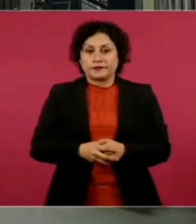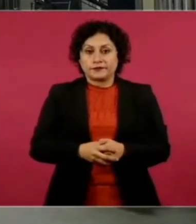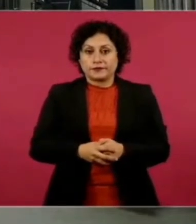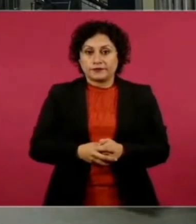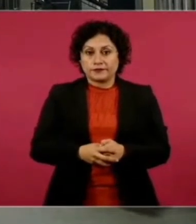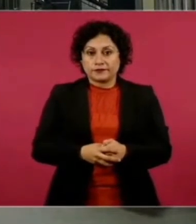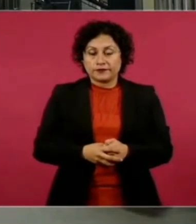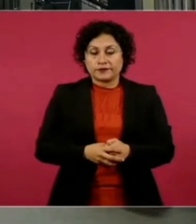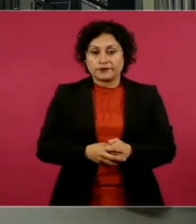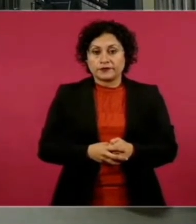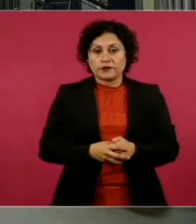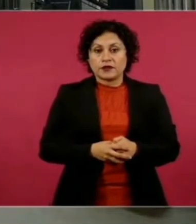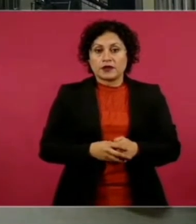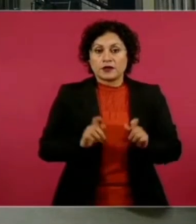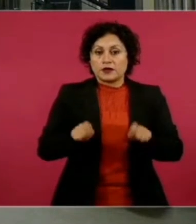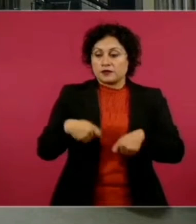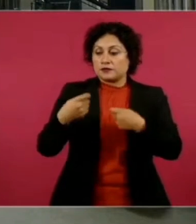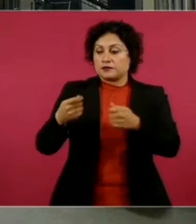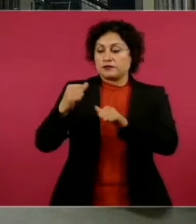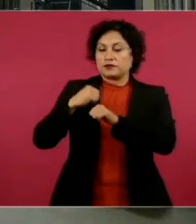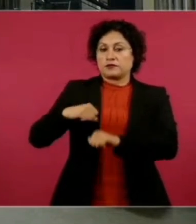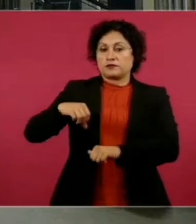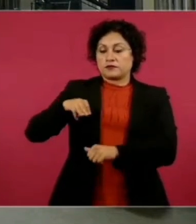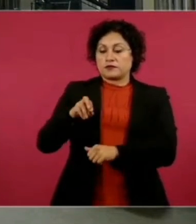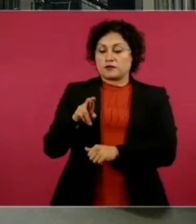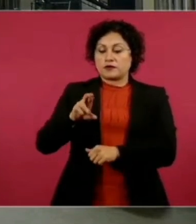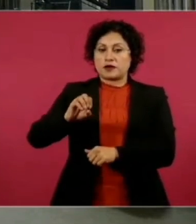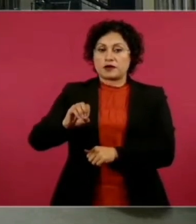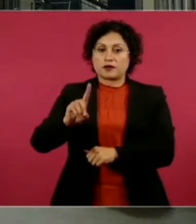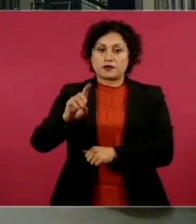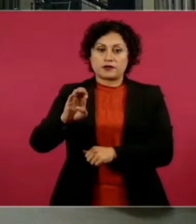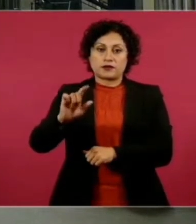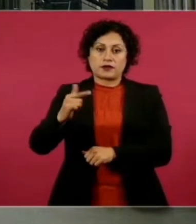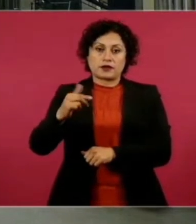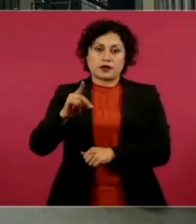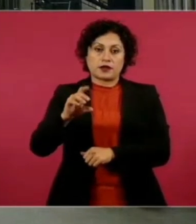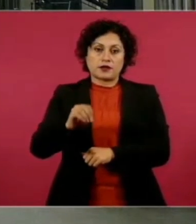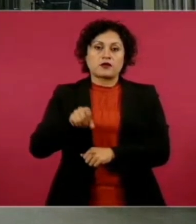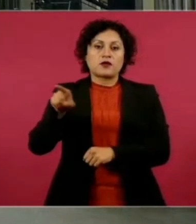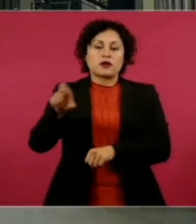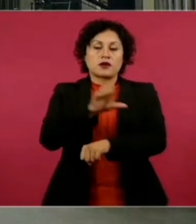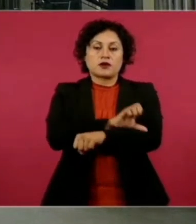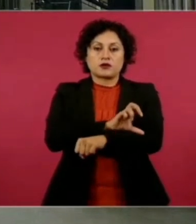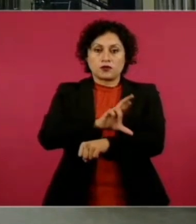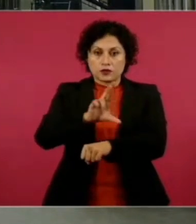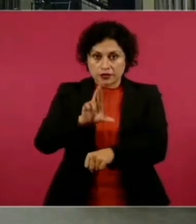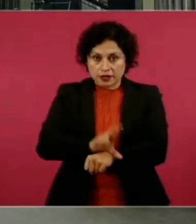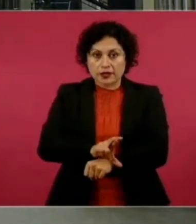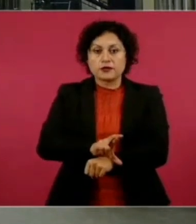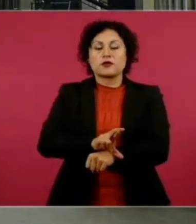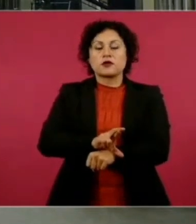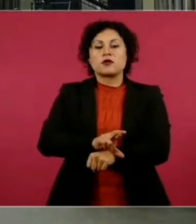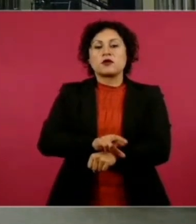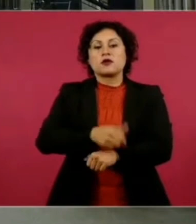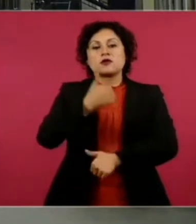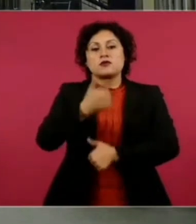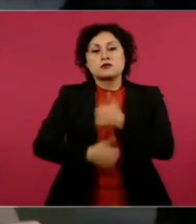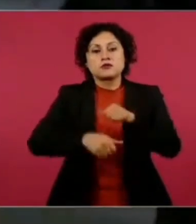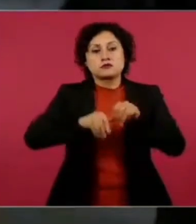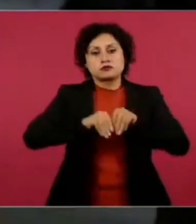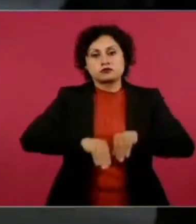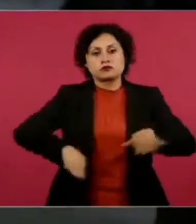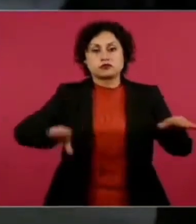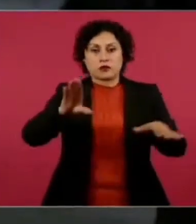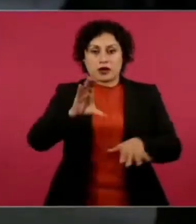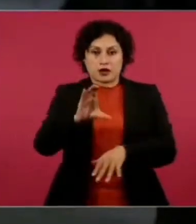de Mario Delgado Carrillo como el coordinador general de la pre-campaña de la Coordinadora Nacional Claudia Sheinbaum y cuál es su opinión